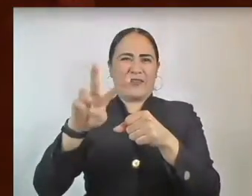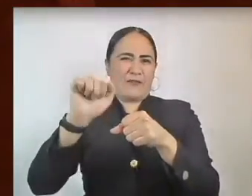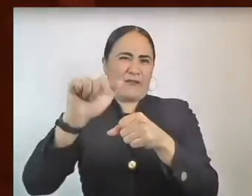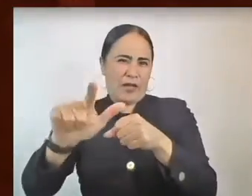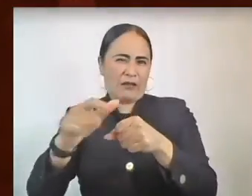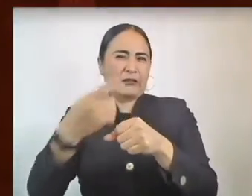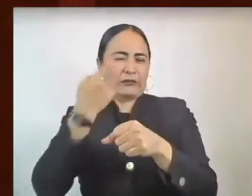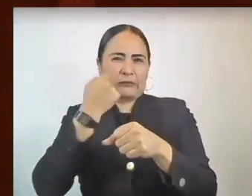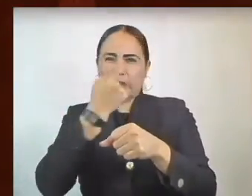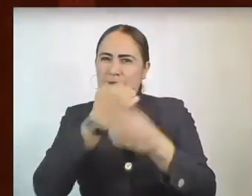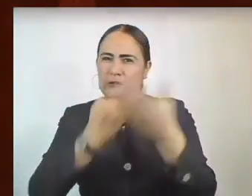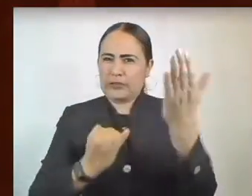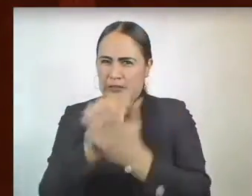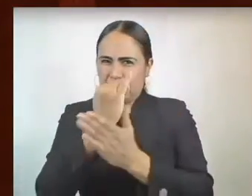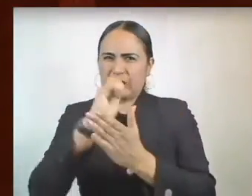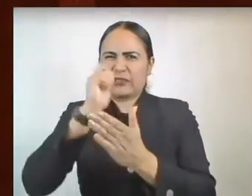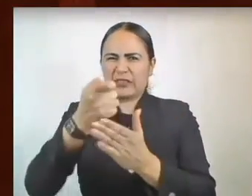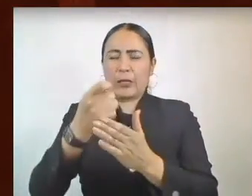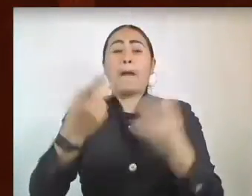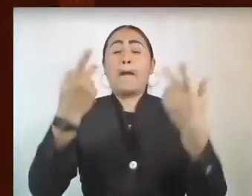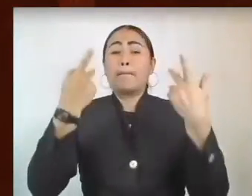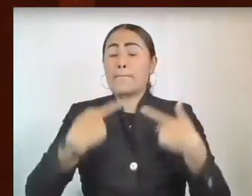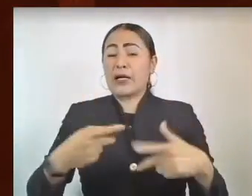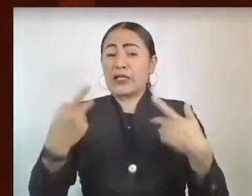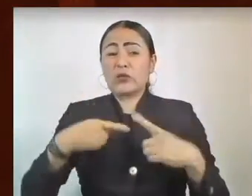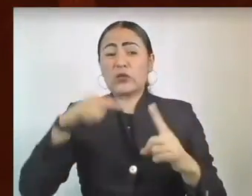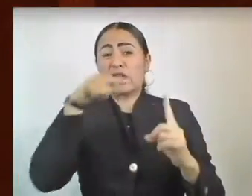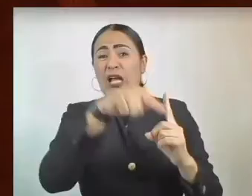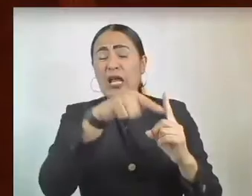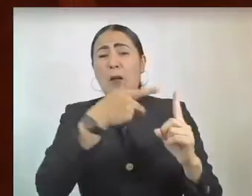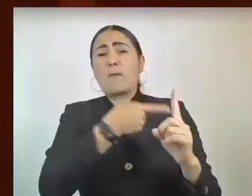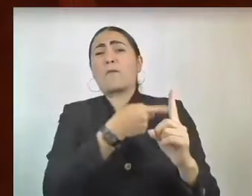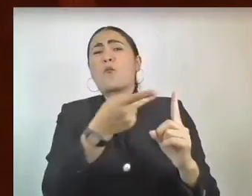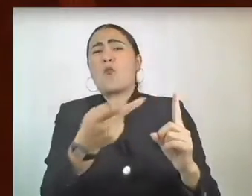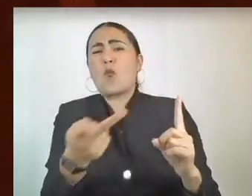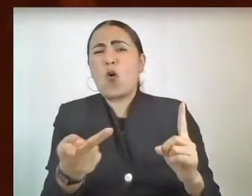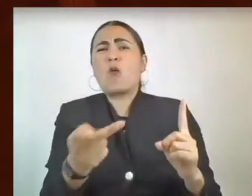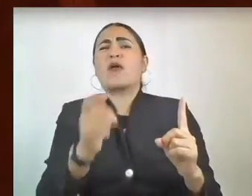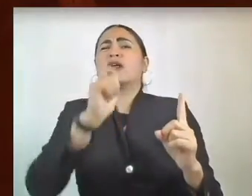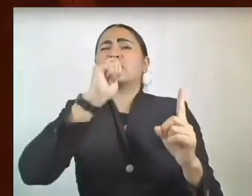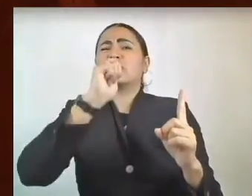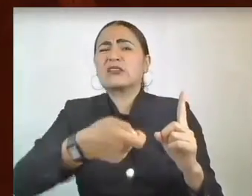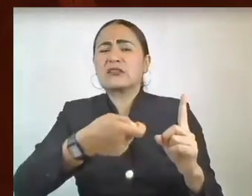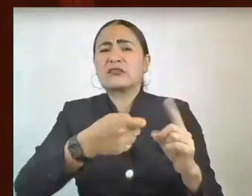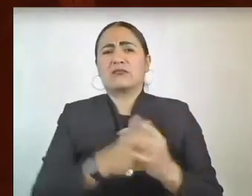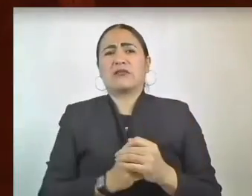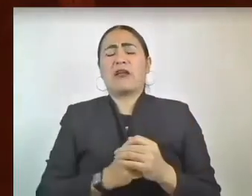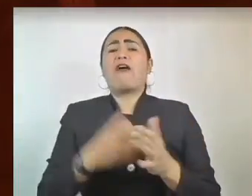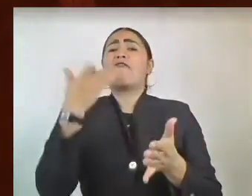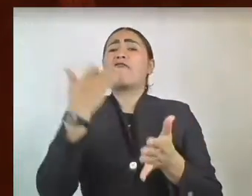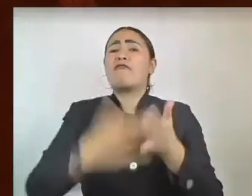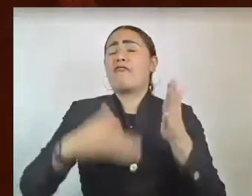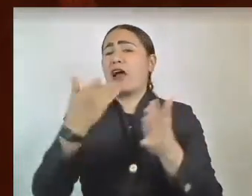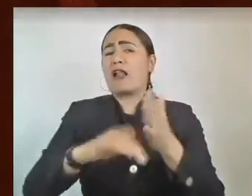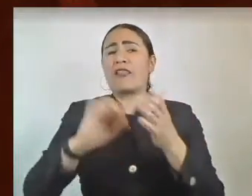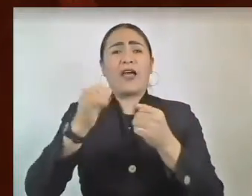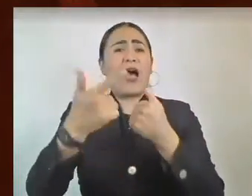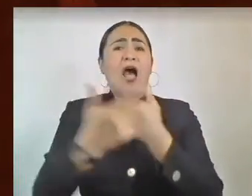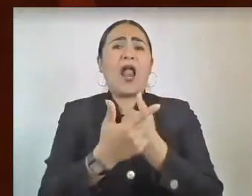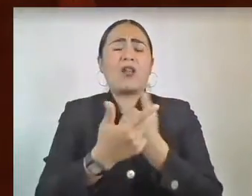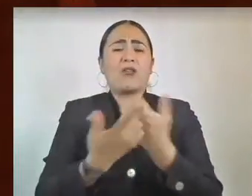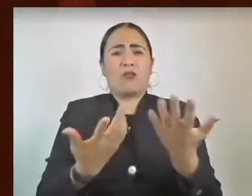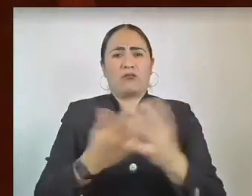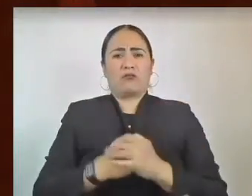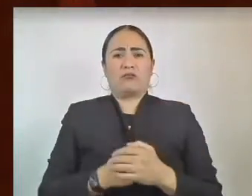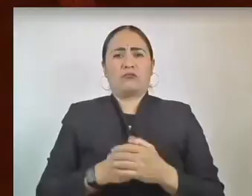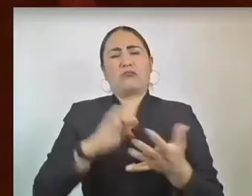persona se encuentra en situación de pobreza cuando tiene al menos una carencia social entre las que se